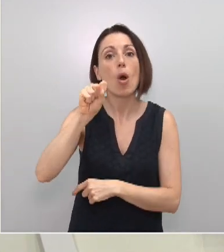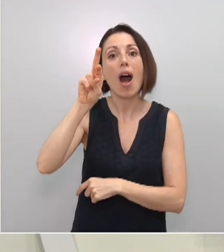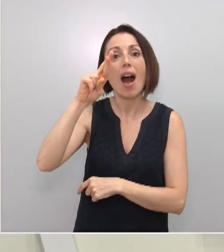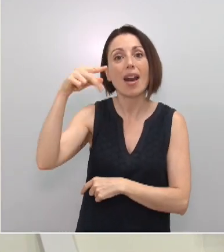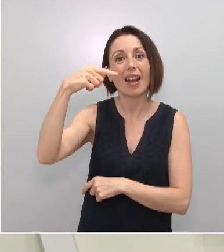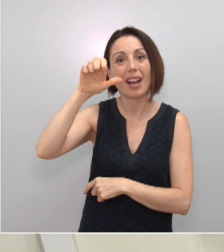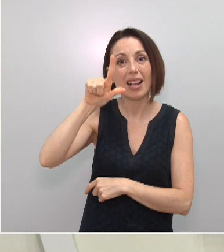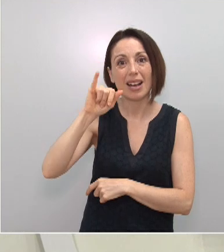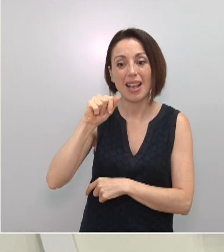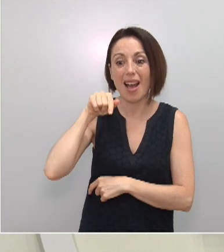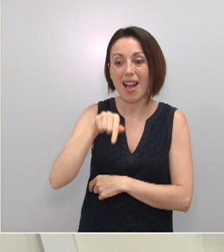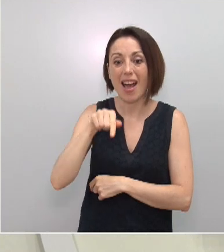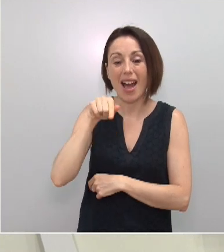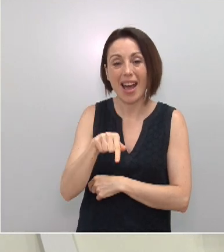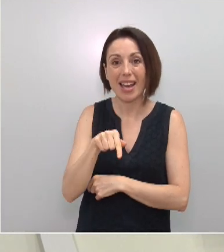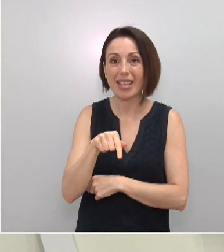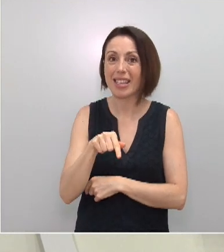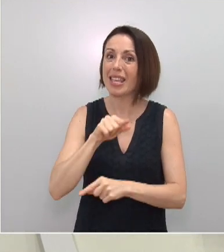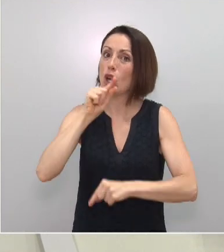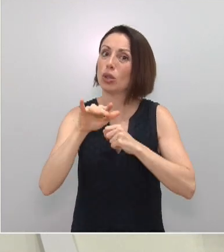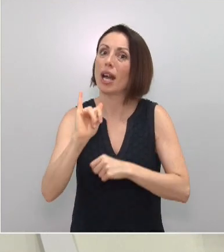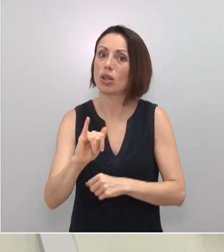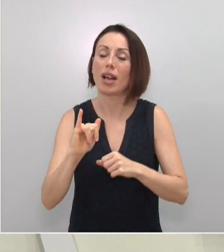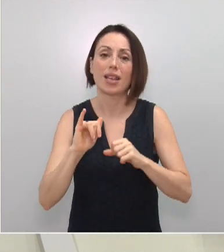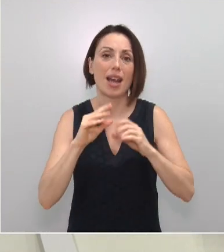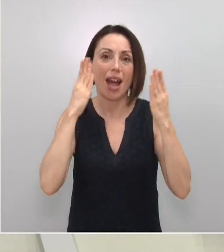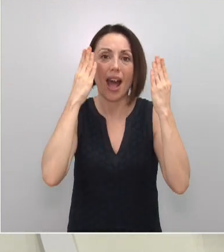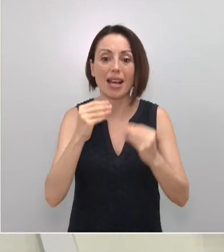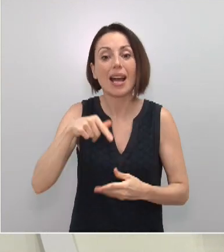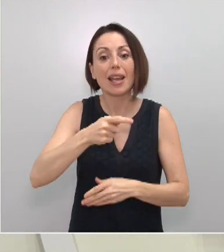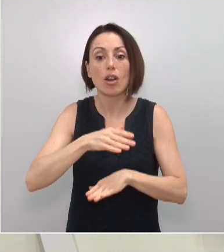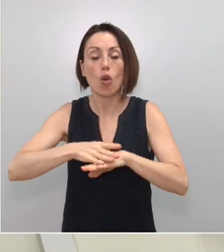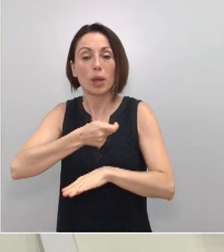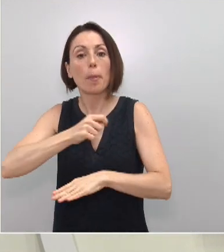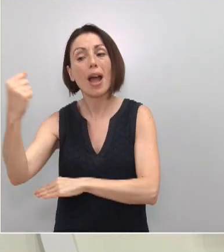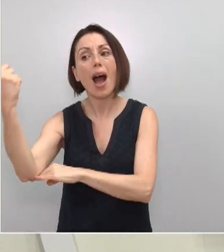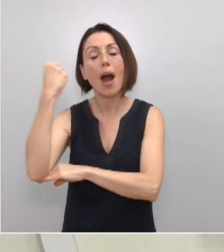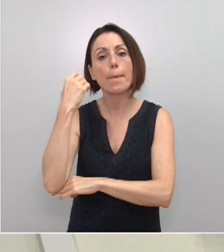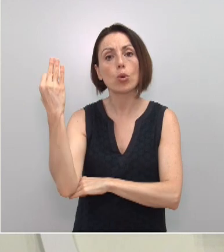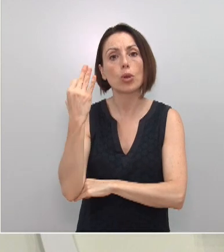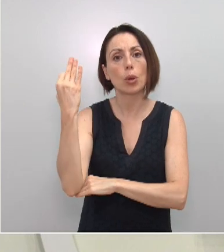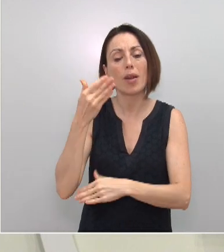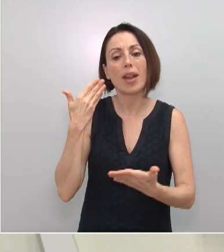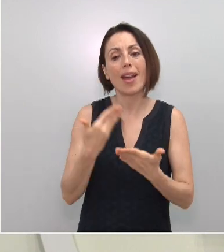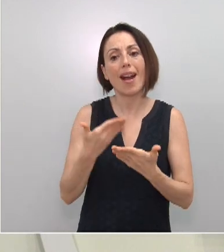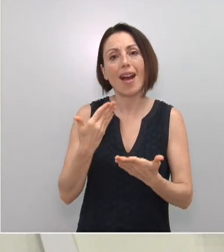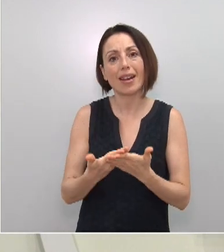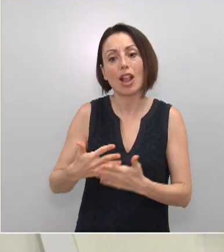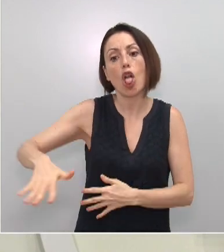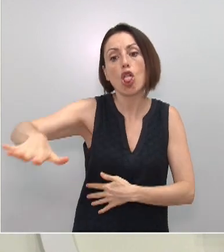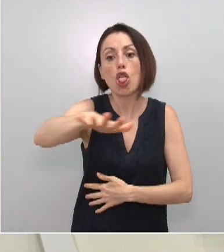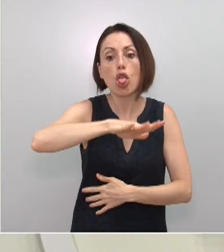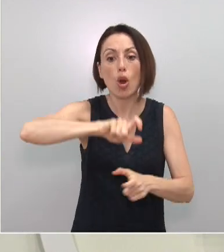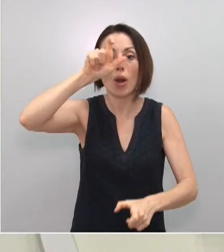altos índices de contagio. También aquí necesitamos la implicación del Gobierno central, que debe garantizar espacios para que puedan